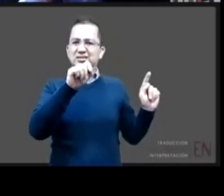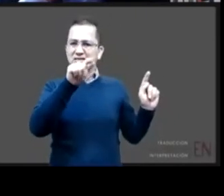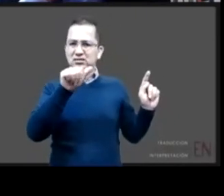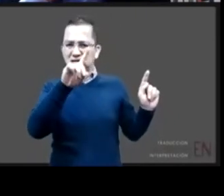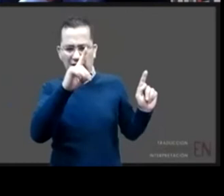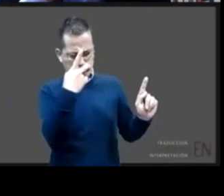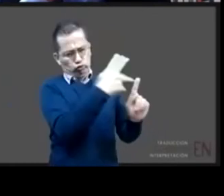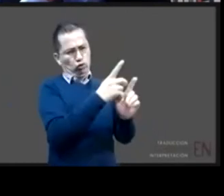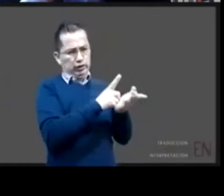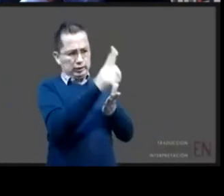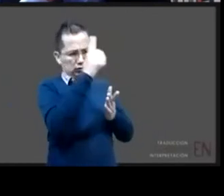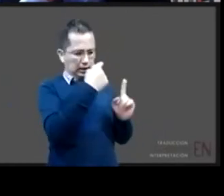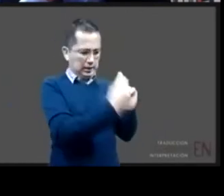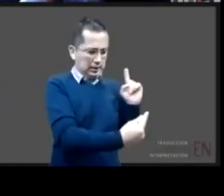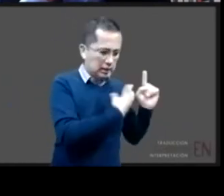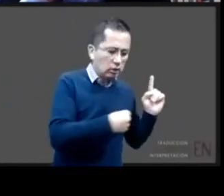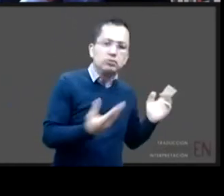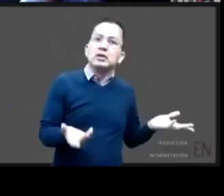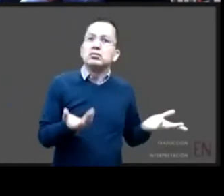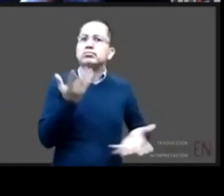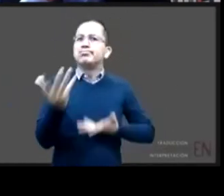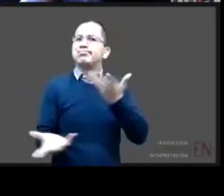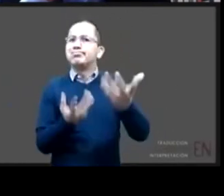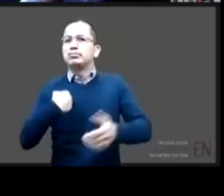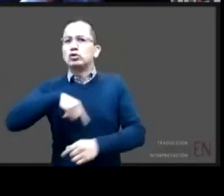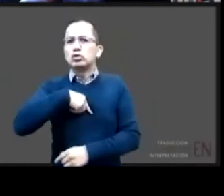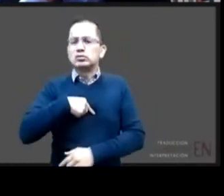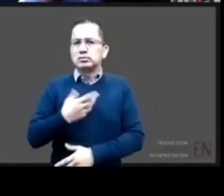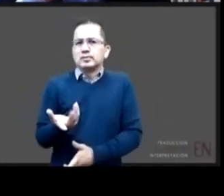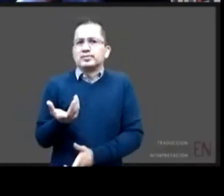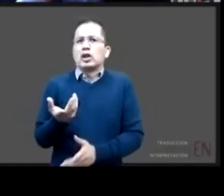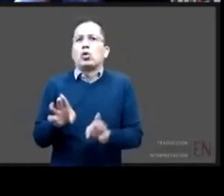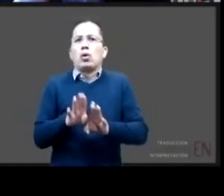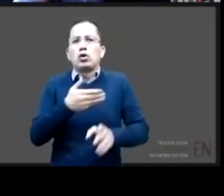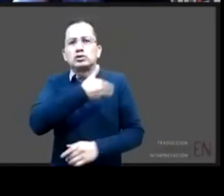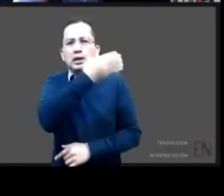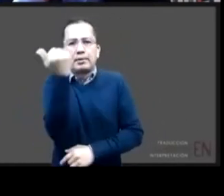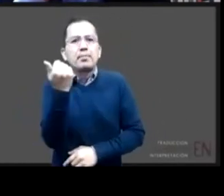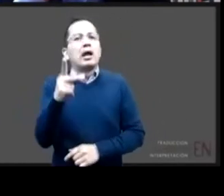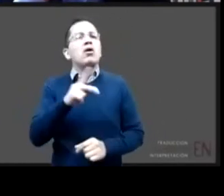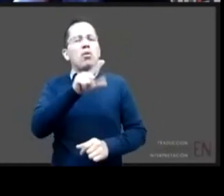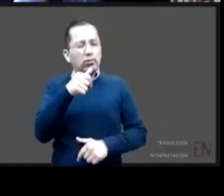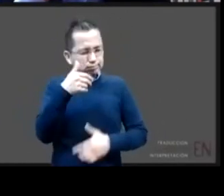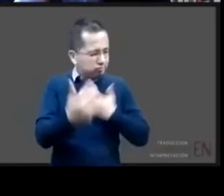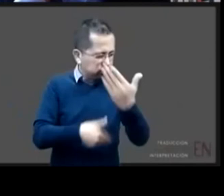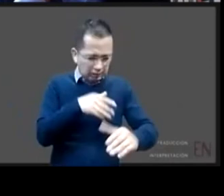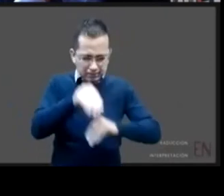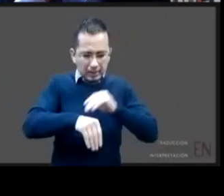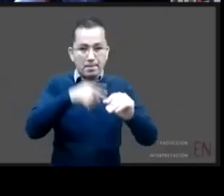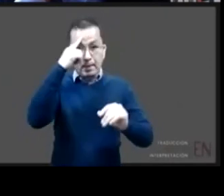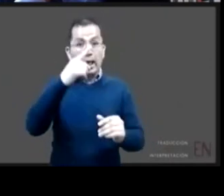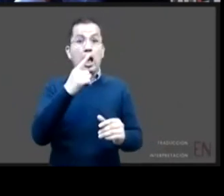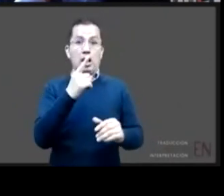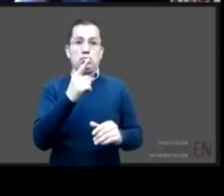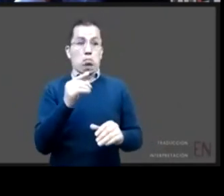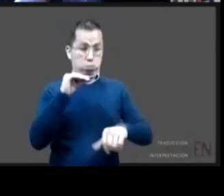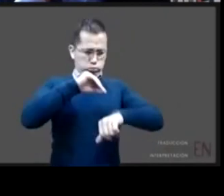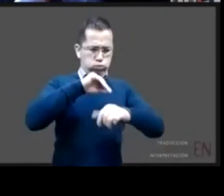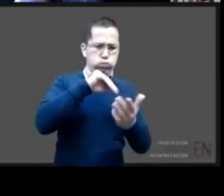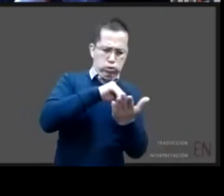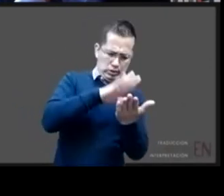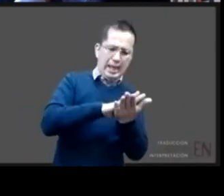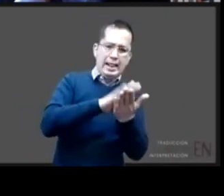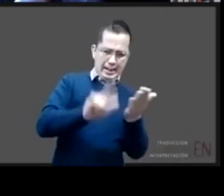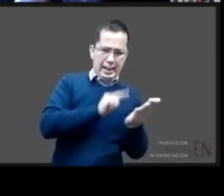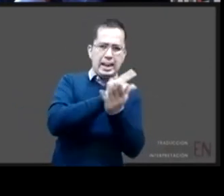ubicar y garantizar este derecho de ir en familia no solo a través de la figura de la adopción sino también a través de las